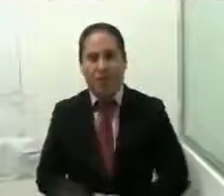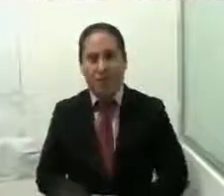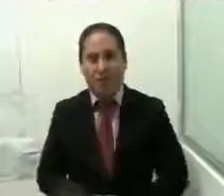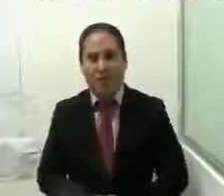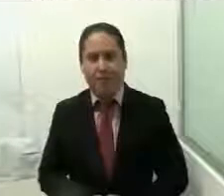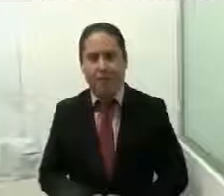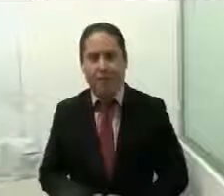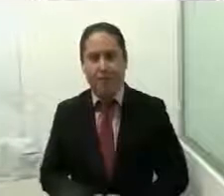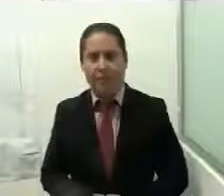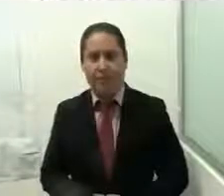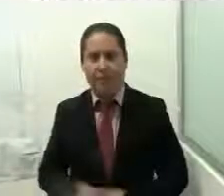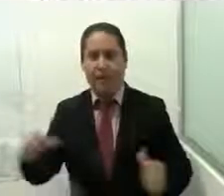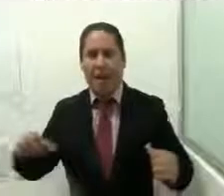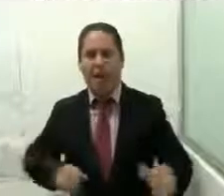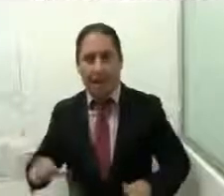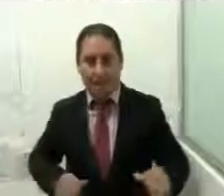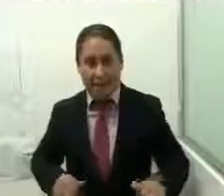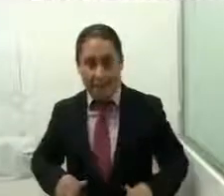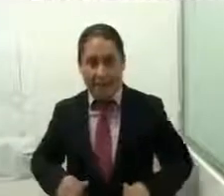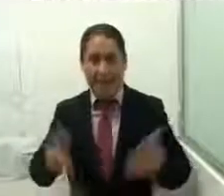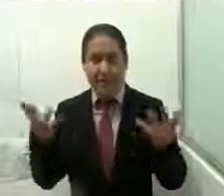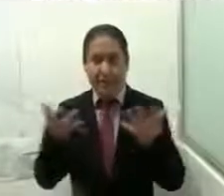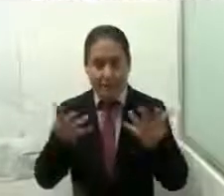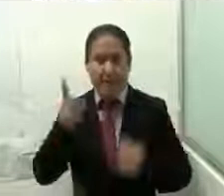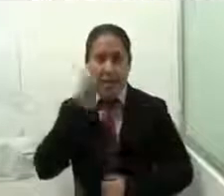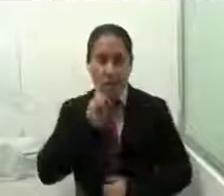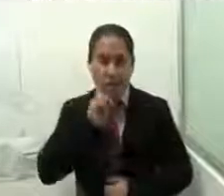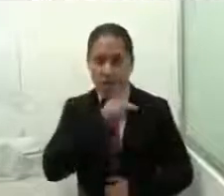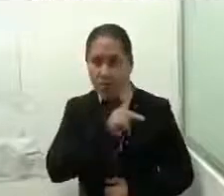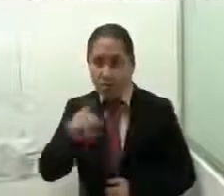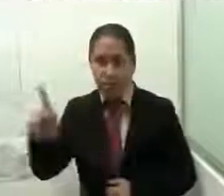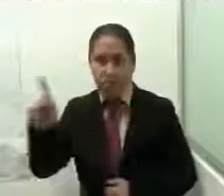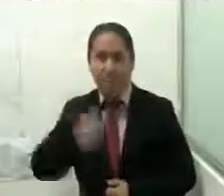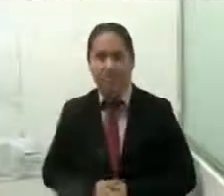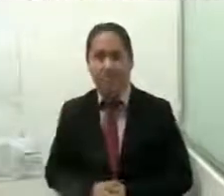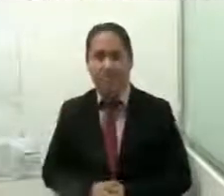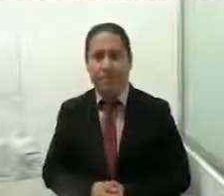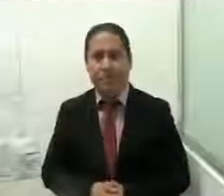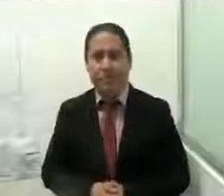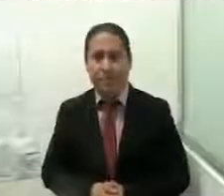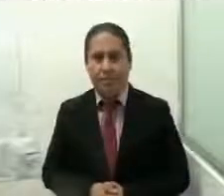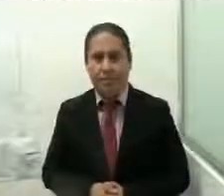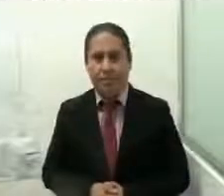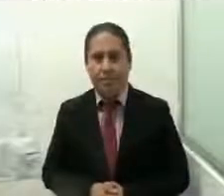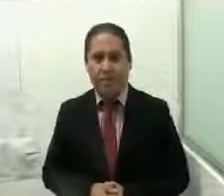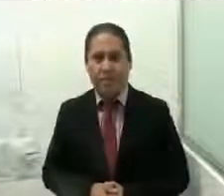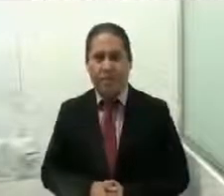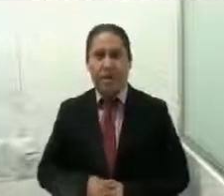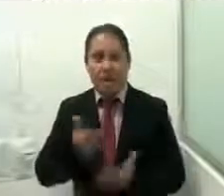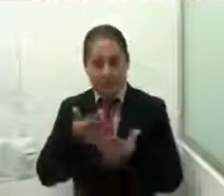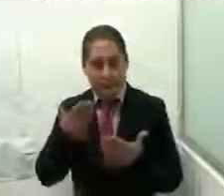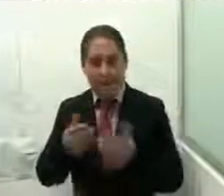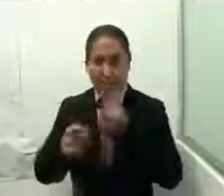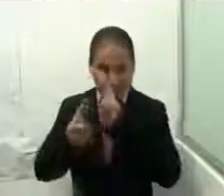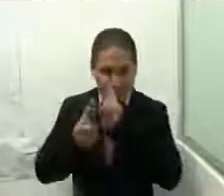las acciones realizadas para el bienestar de las mujeres chiapanecas. Antes de iniciar, quiero reconocer la labor que ha